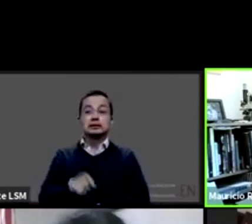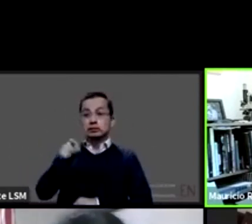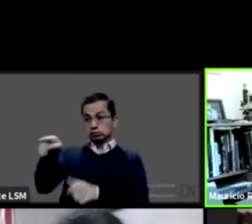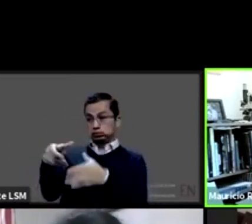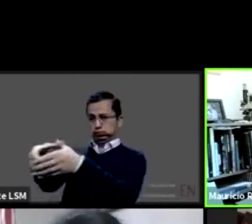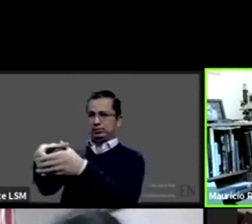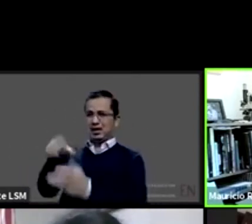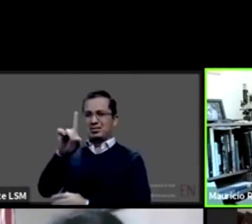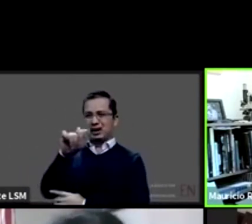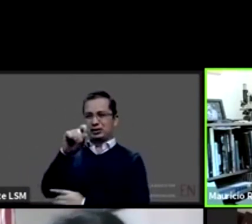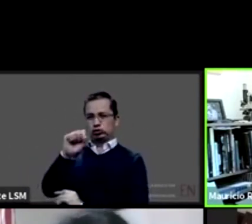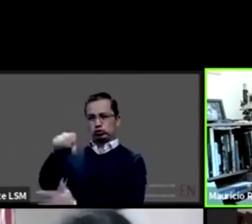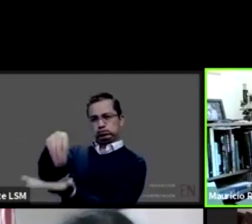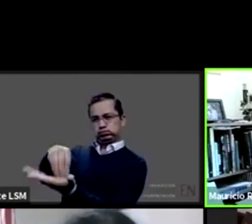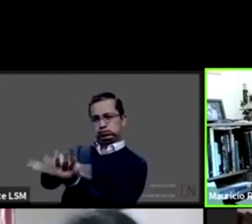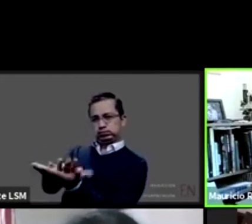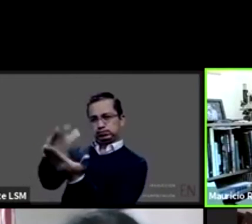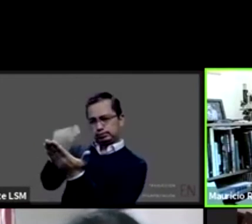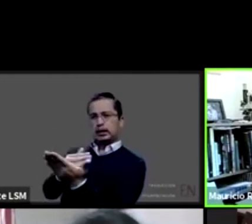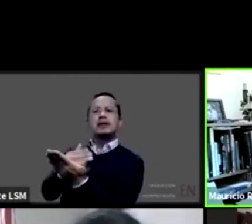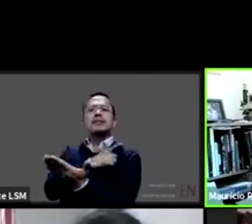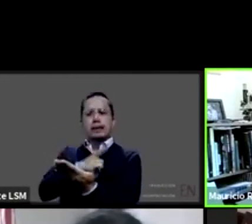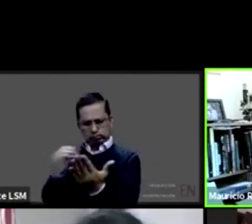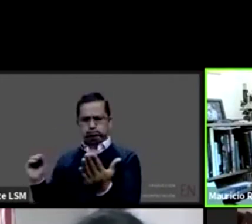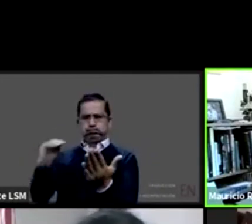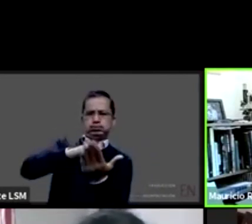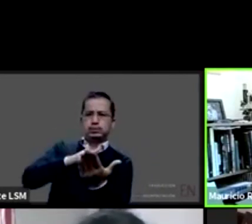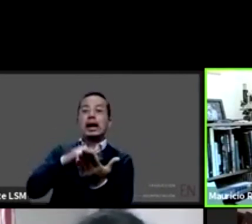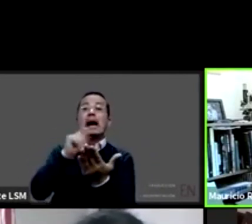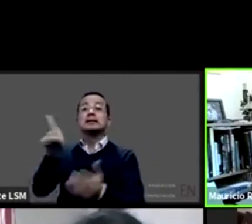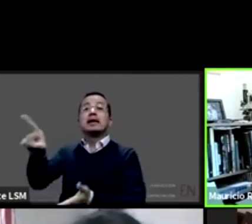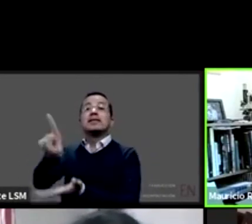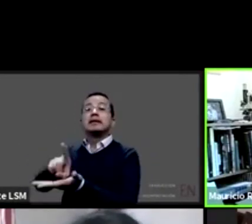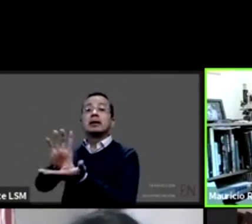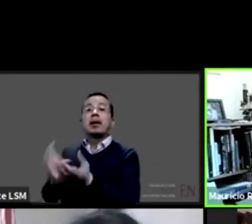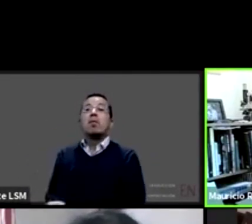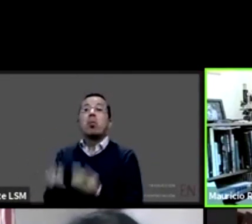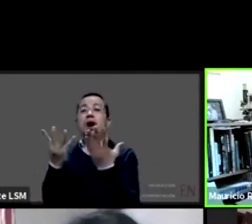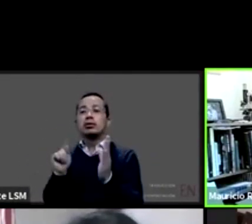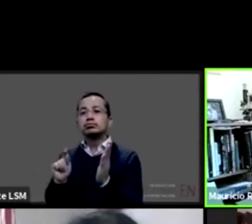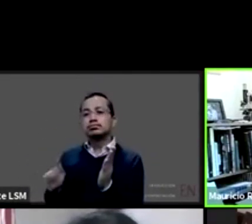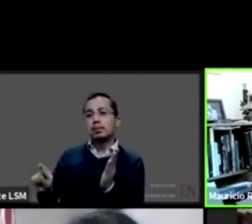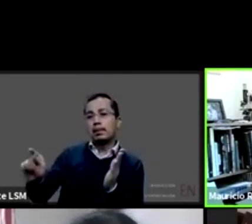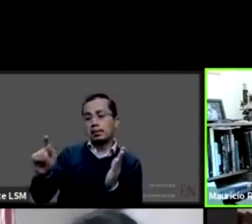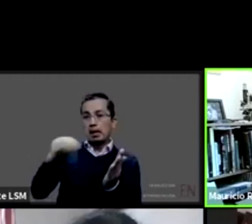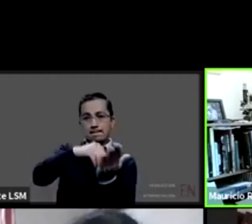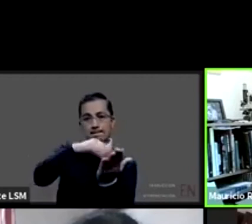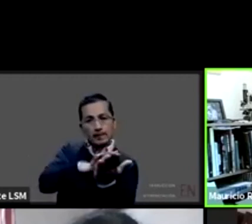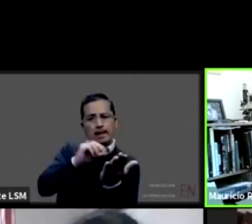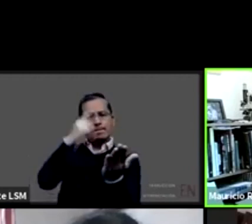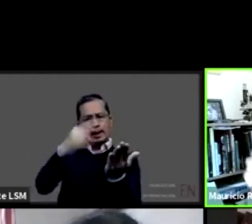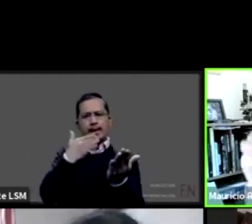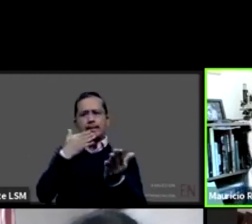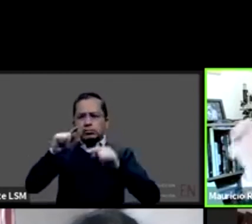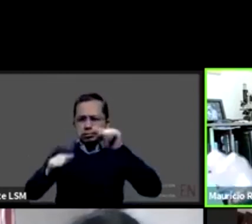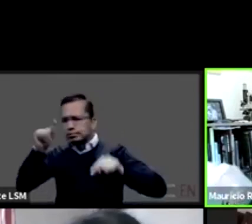necesidades especiales para poder también conocer la magnitud de este problema y poder plantear soluciones que sean